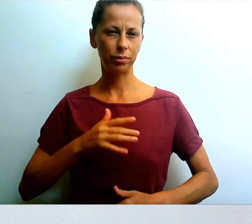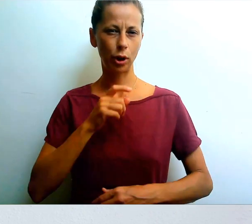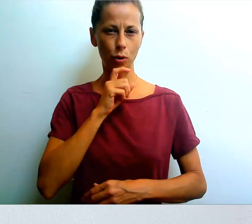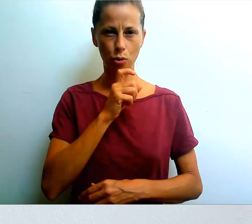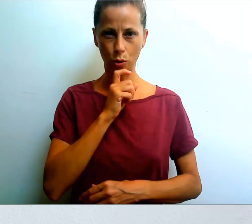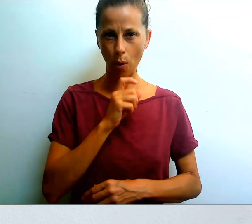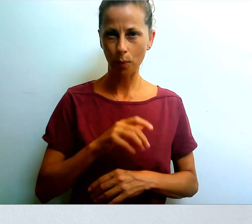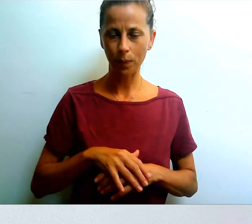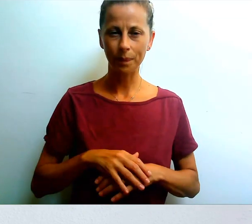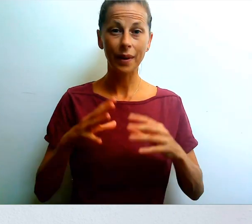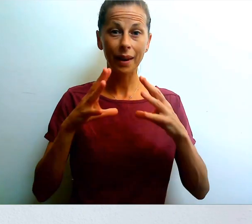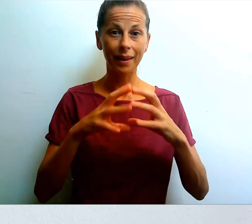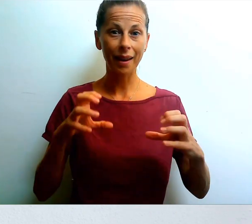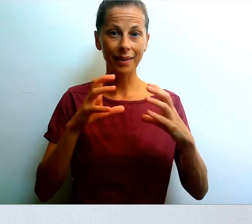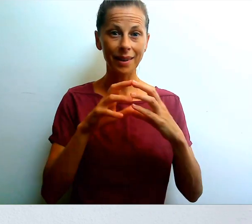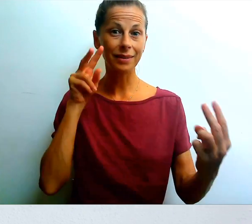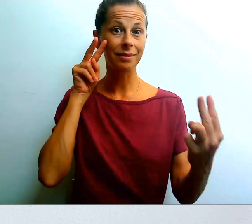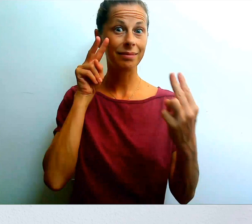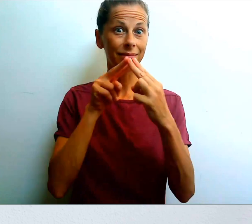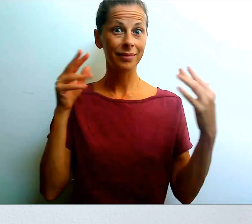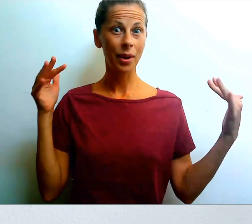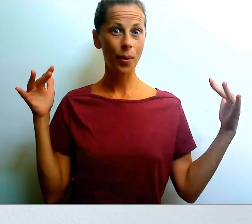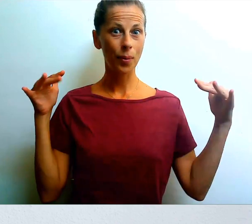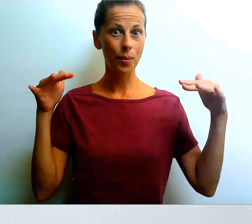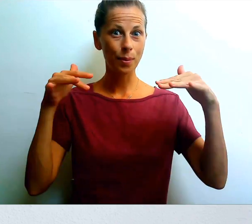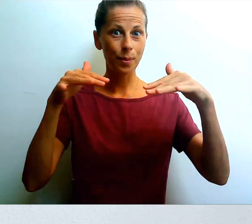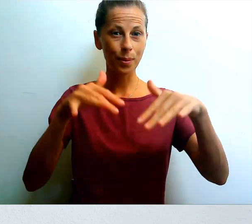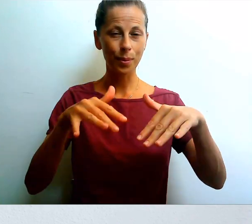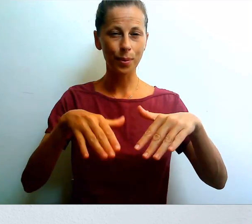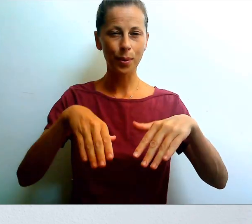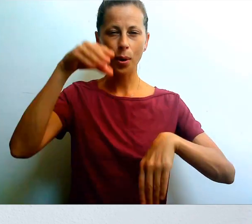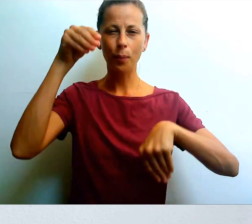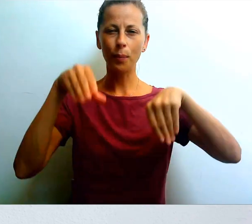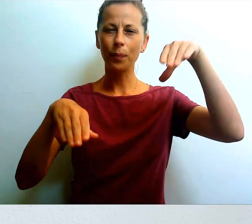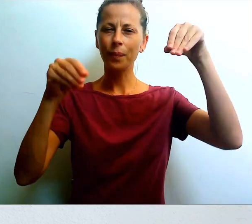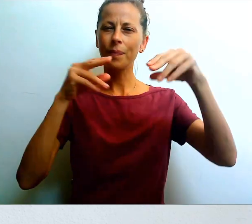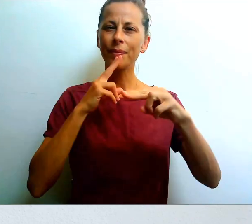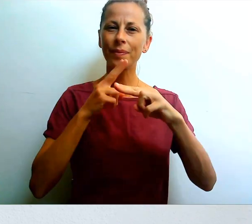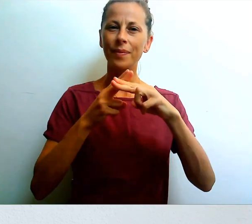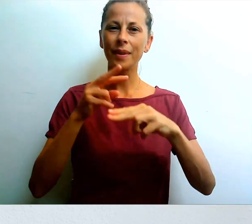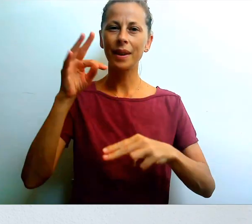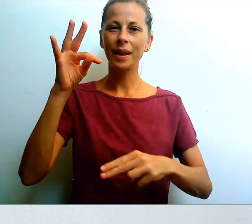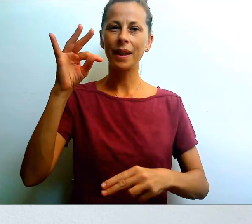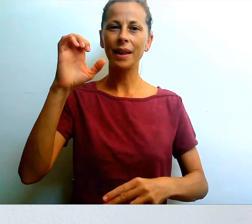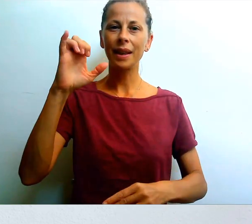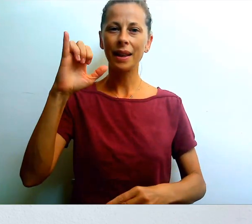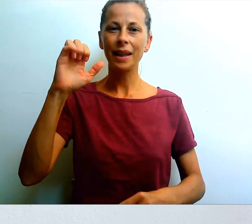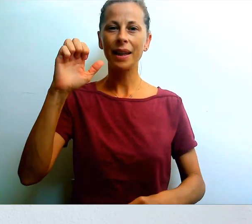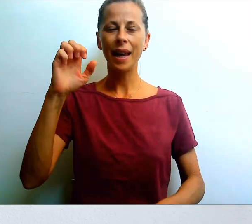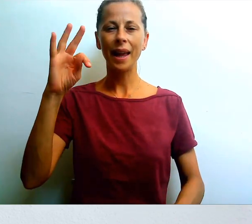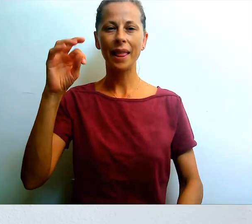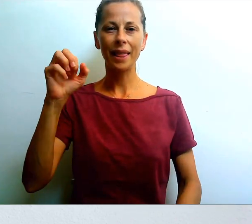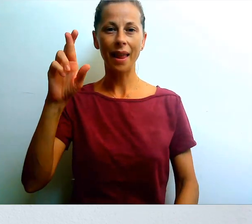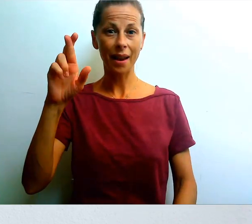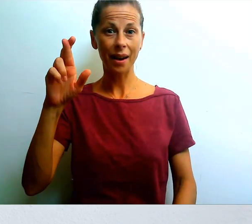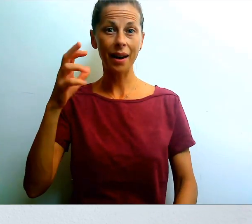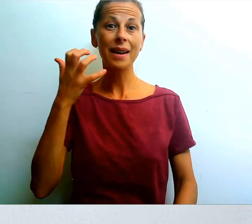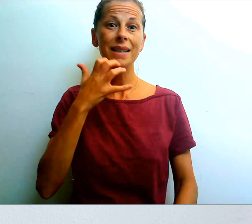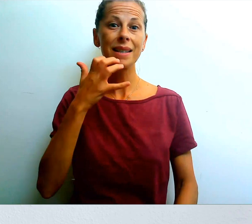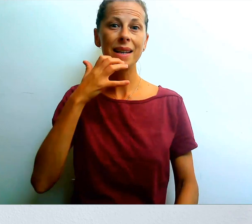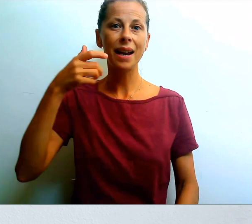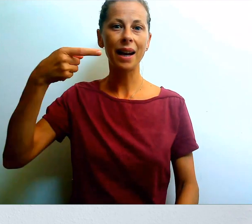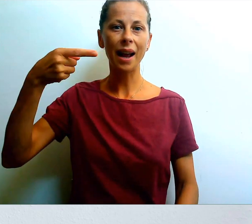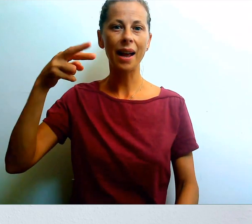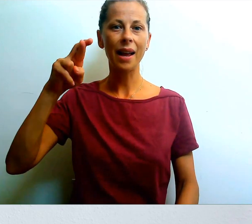deseando el poder encontrarnos ahí en el valle del Tietar a la falda de Gredos